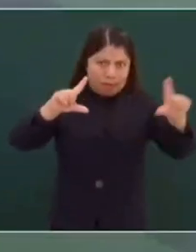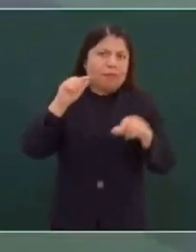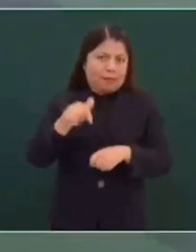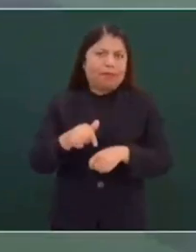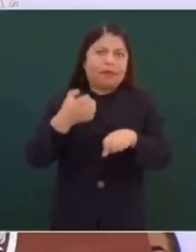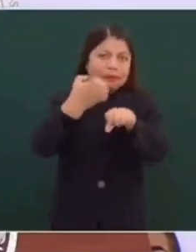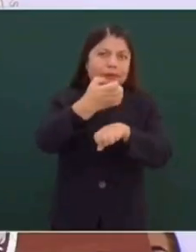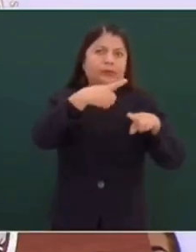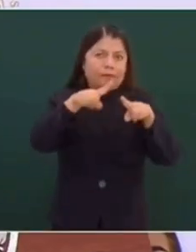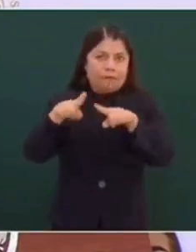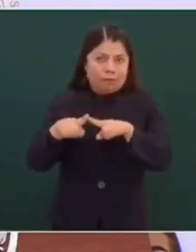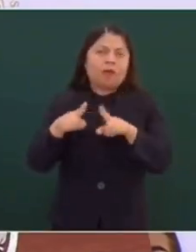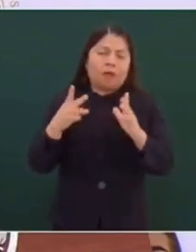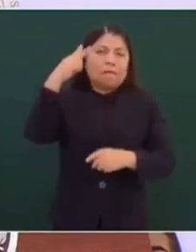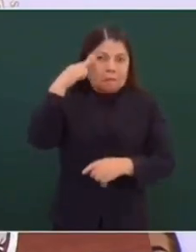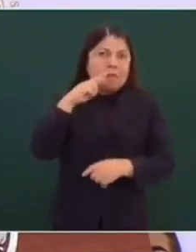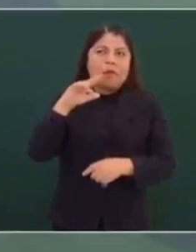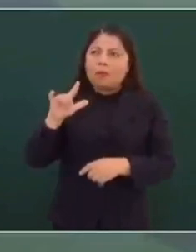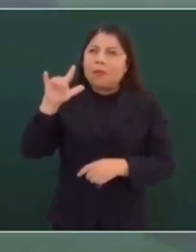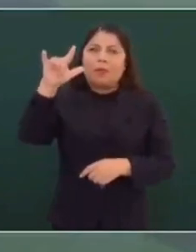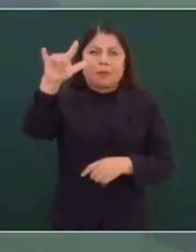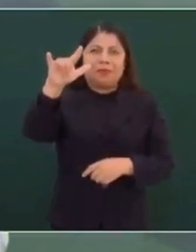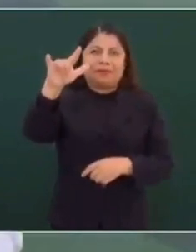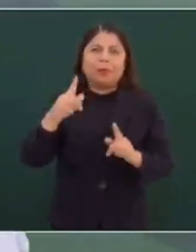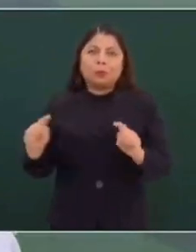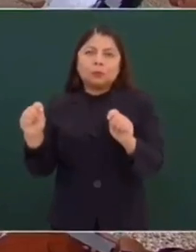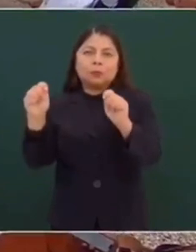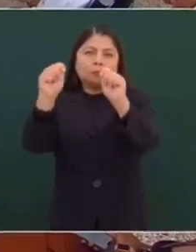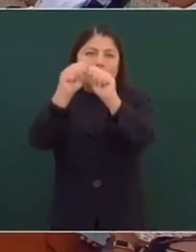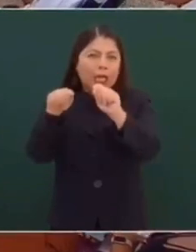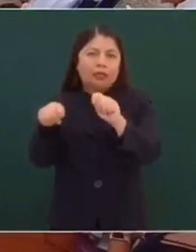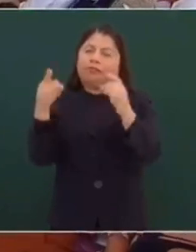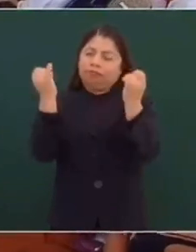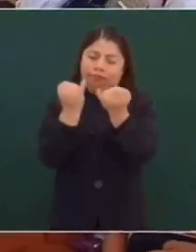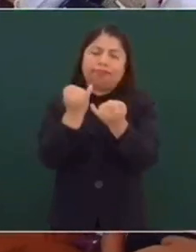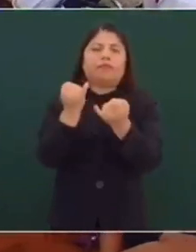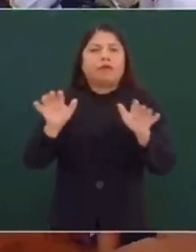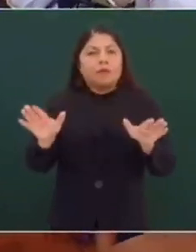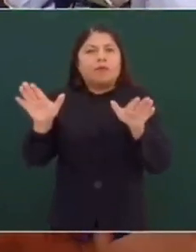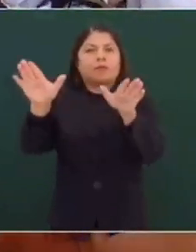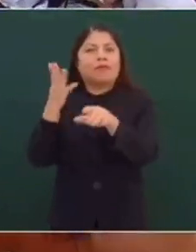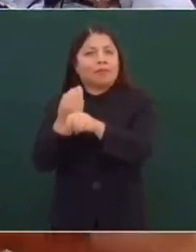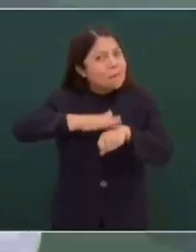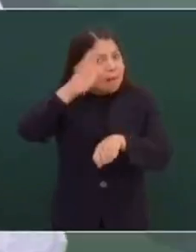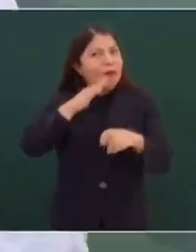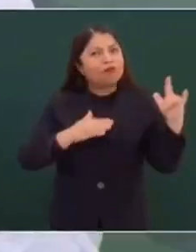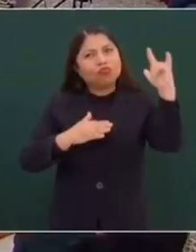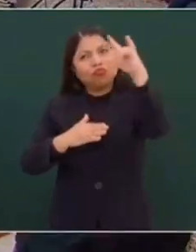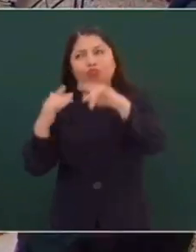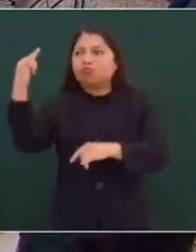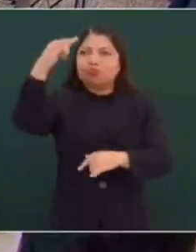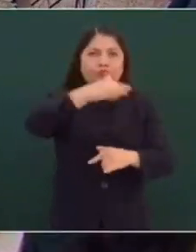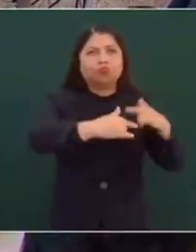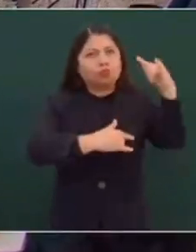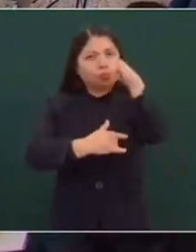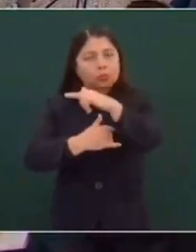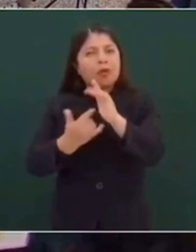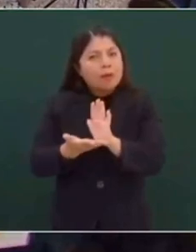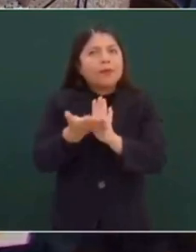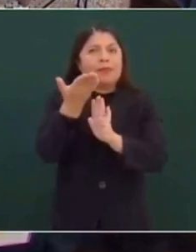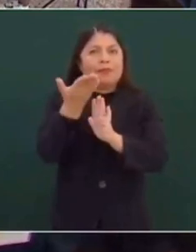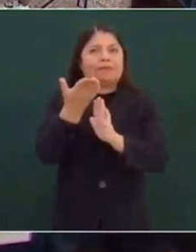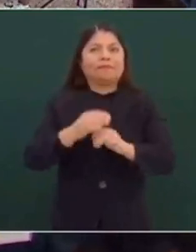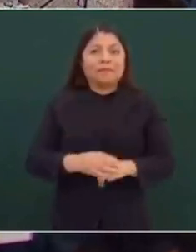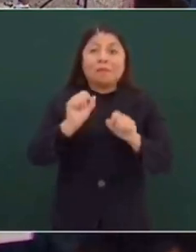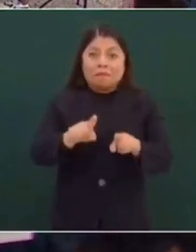nacionales, y Tulum y otros aeropuertos. Creo que Campeche y así en el caso de